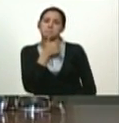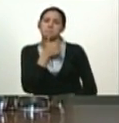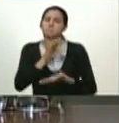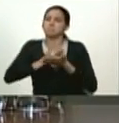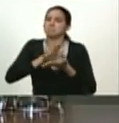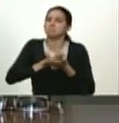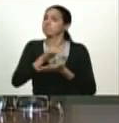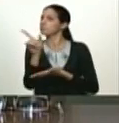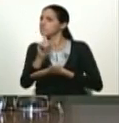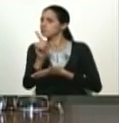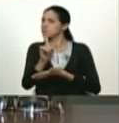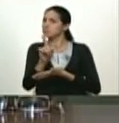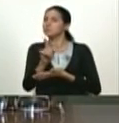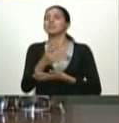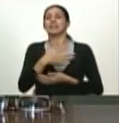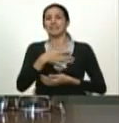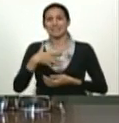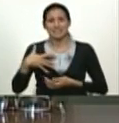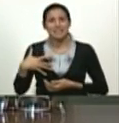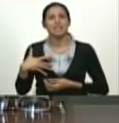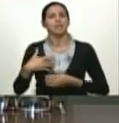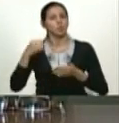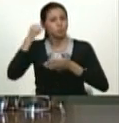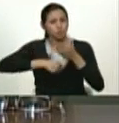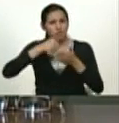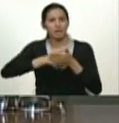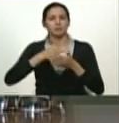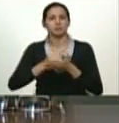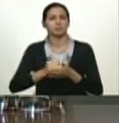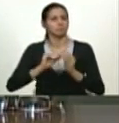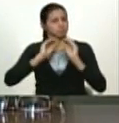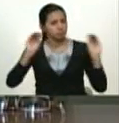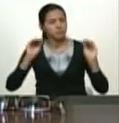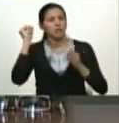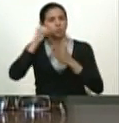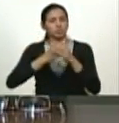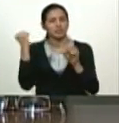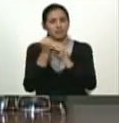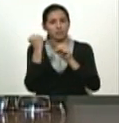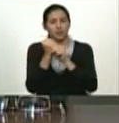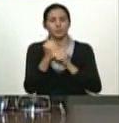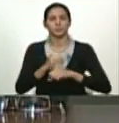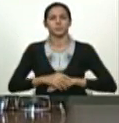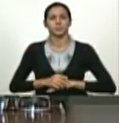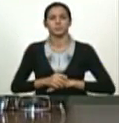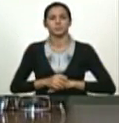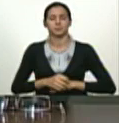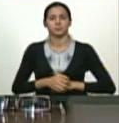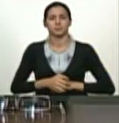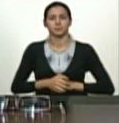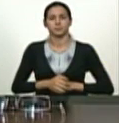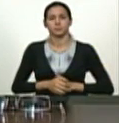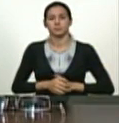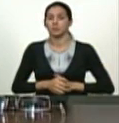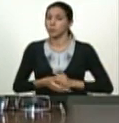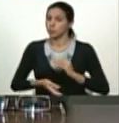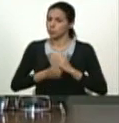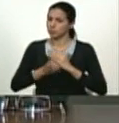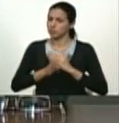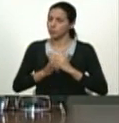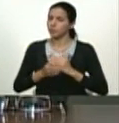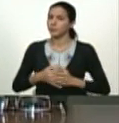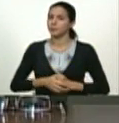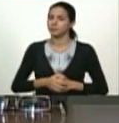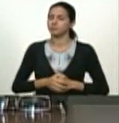esperándonos un pueblo listo a luchar convoquemos a la lucha al pueblo al trabajo a la construcción para que sigamos teniendo